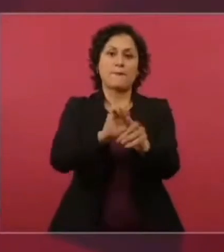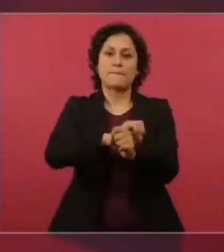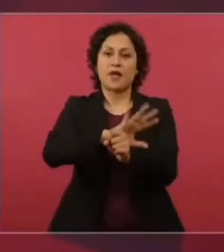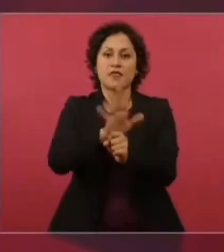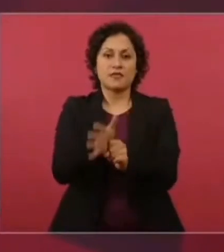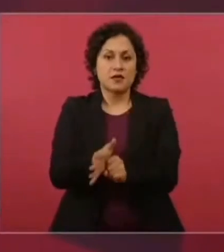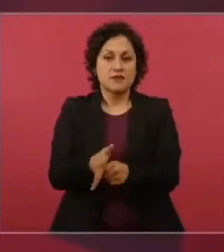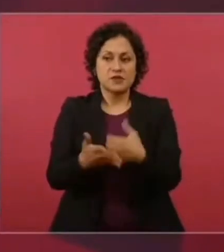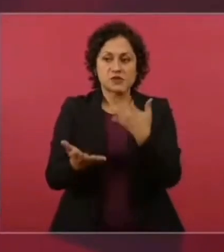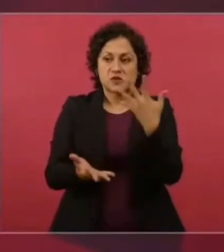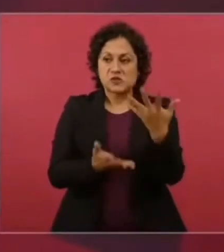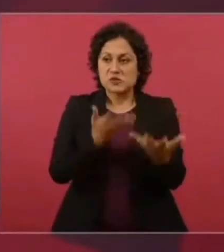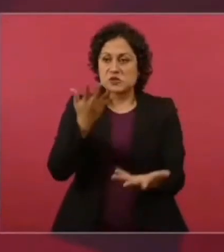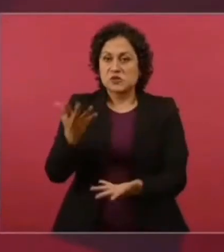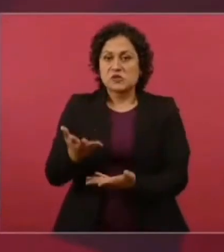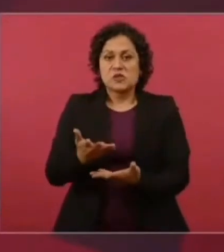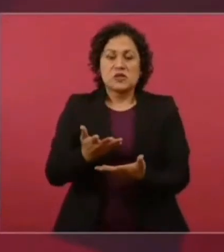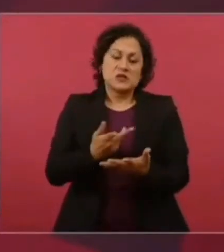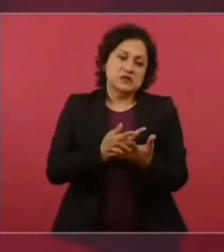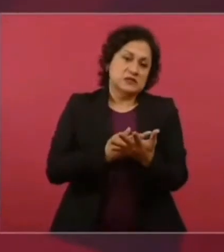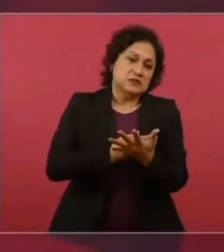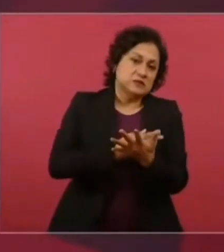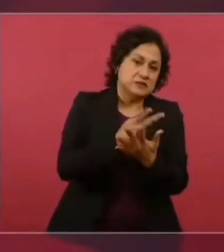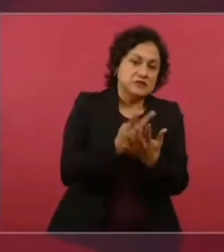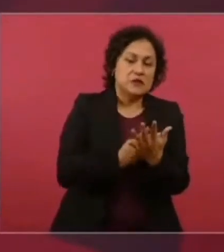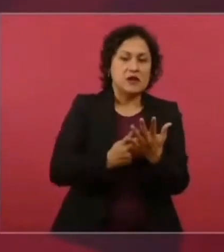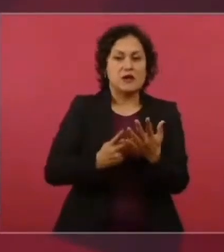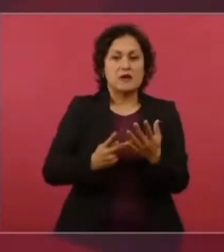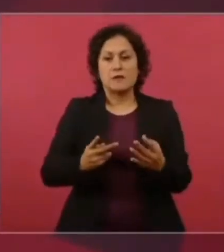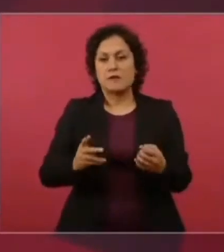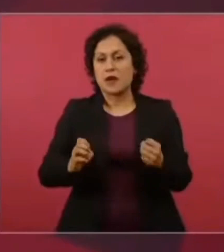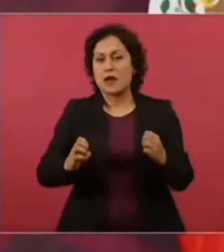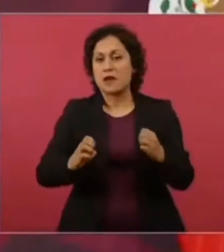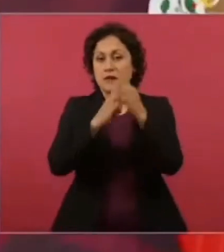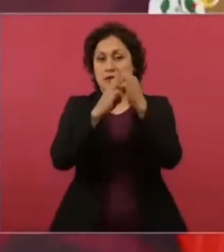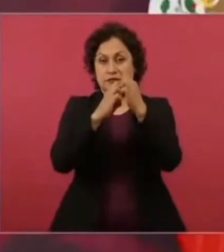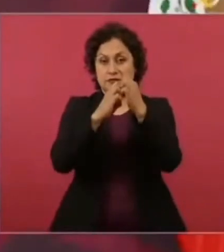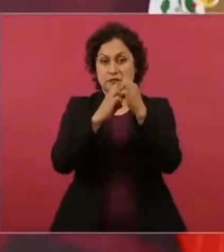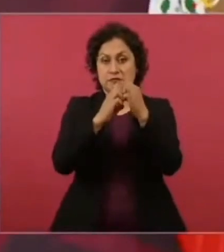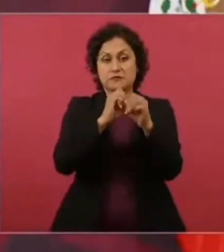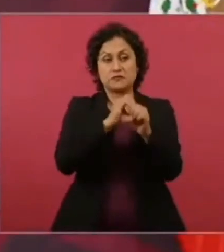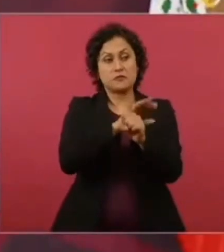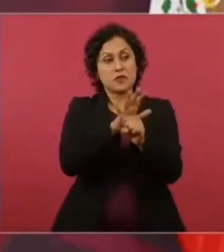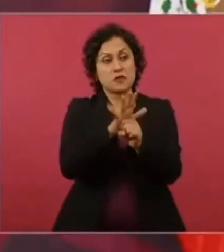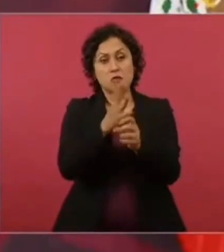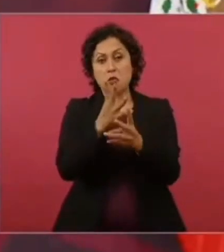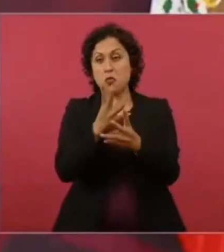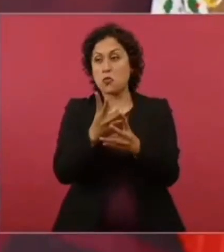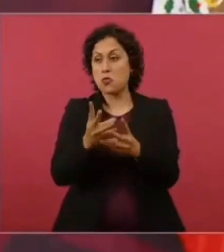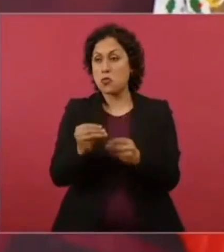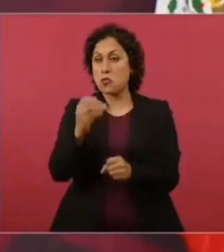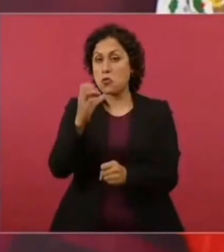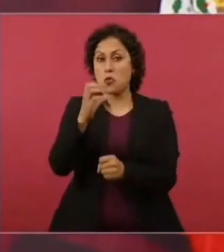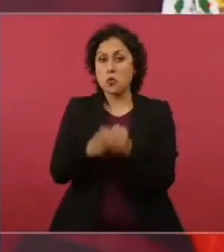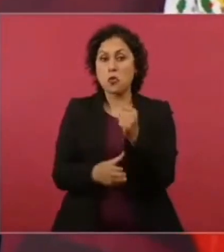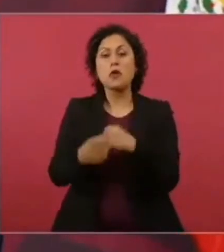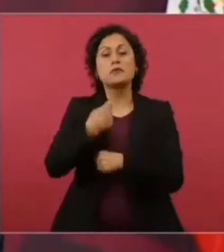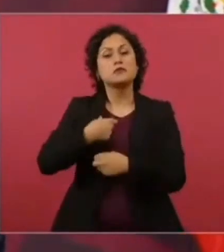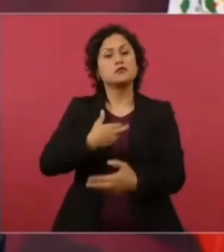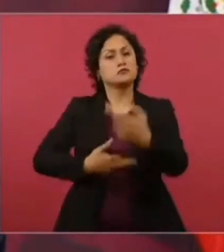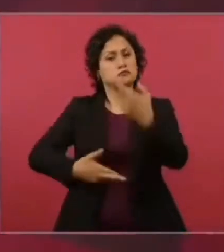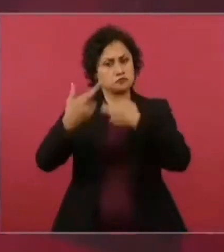de emergencia. Pasó la pandemia y regresamos. Y ya llevamos